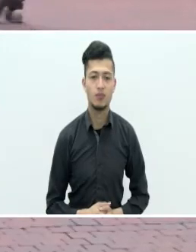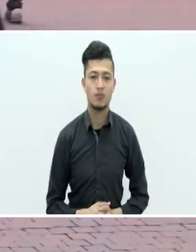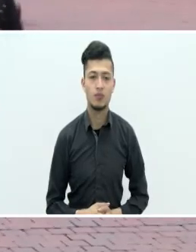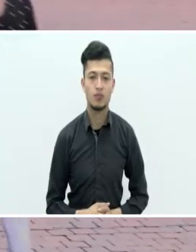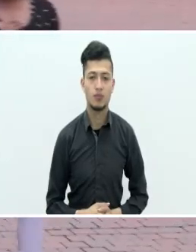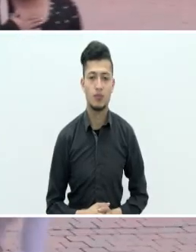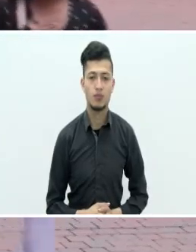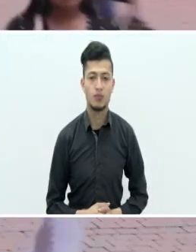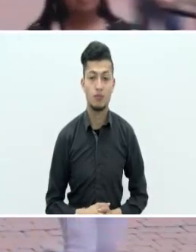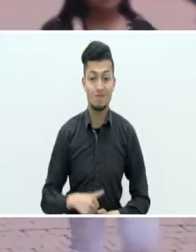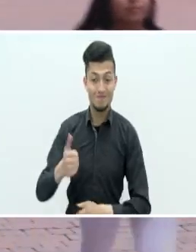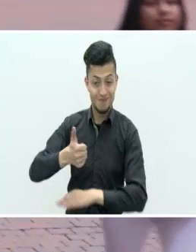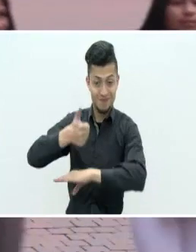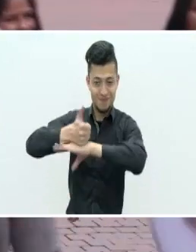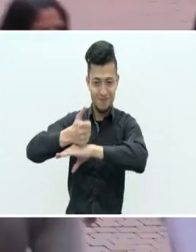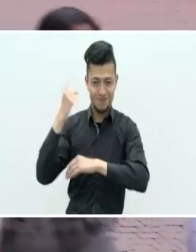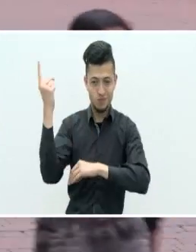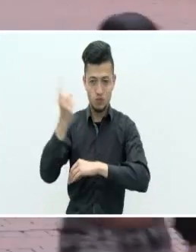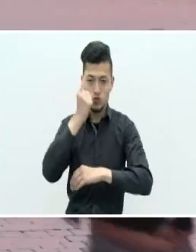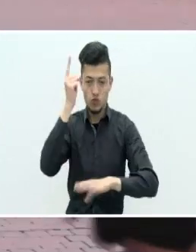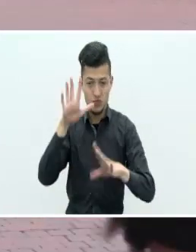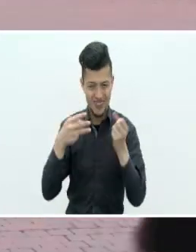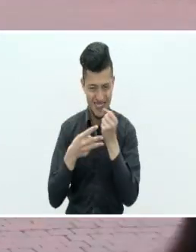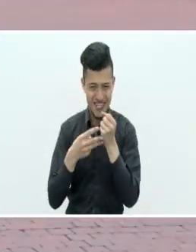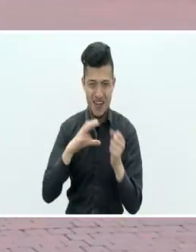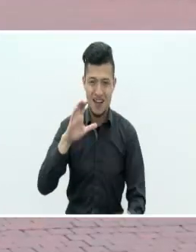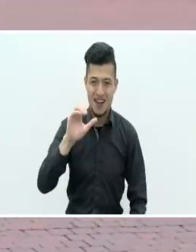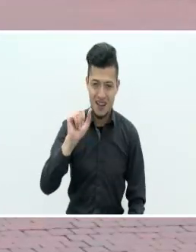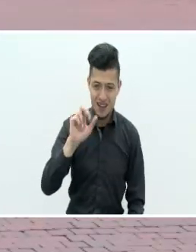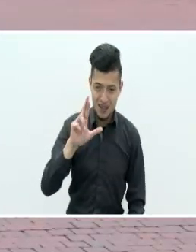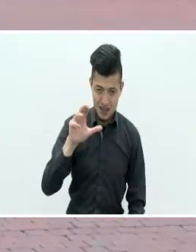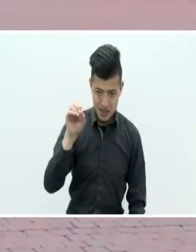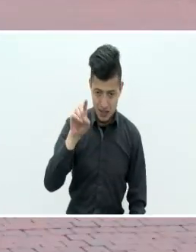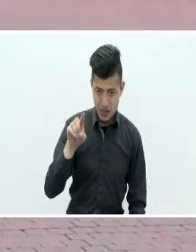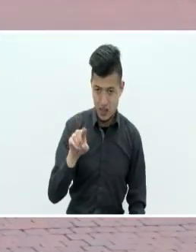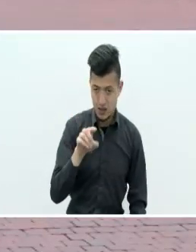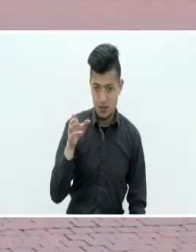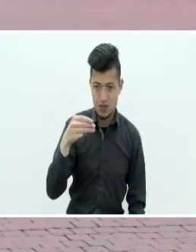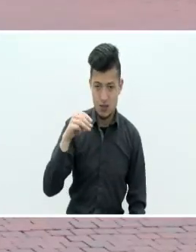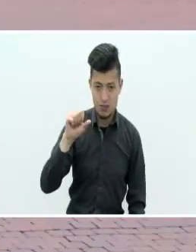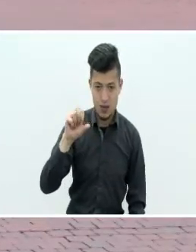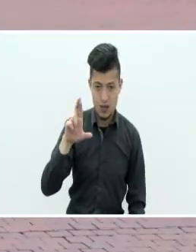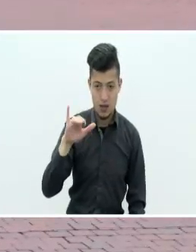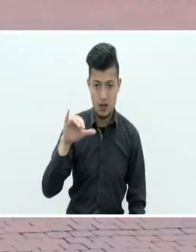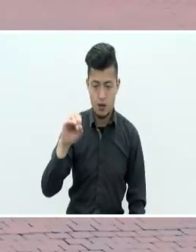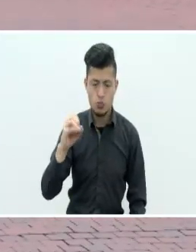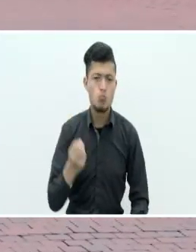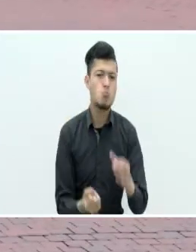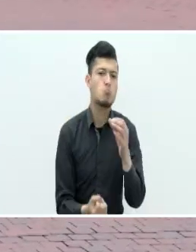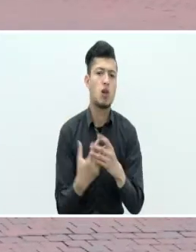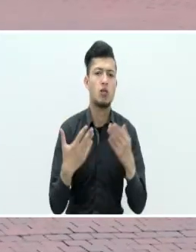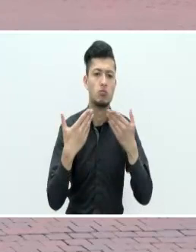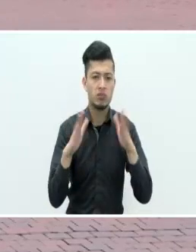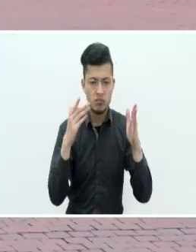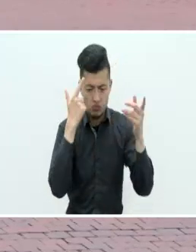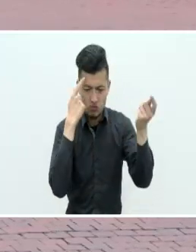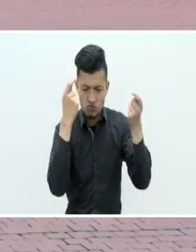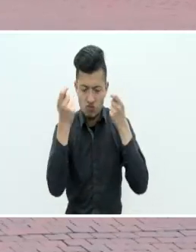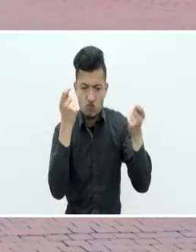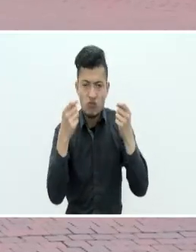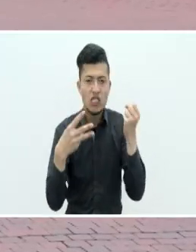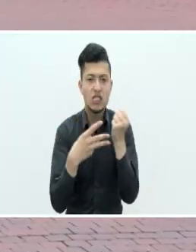Nuestro director general del SENA, Carlos Mario Estrada, dio apertura a la estrategia de formación técnica SENA 4.0,